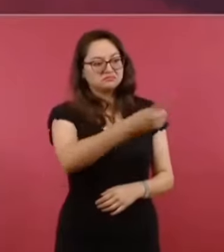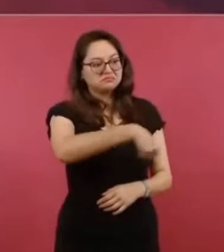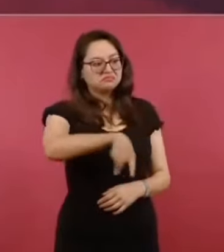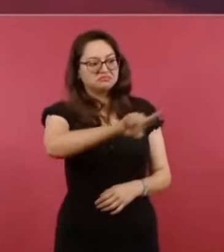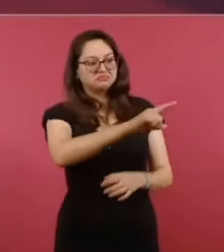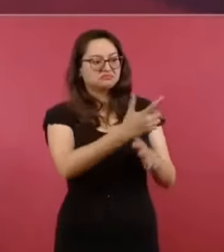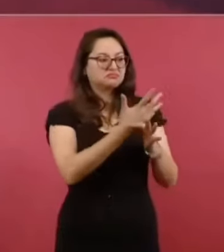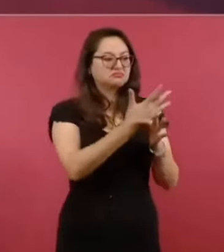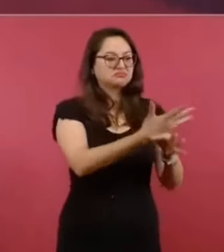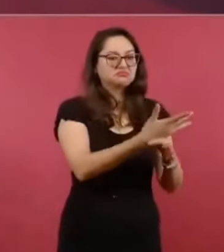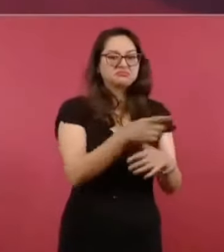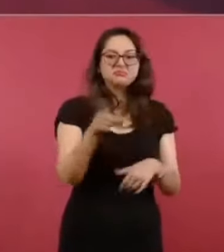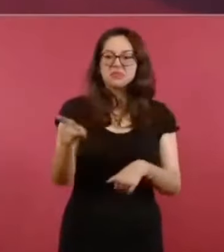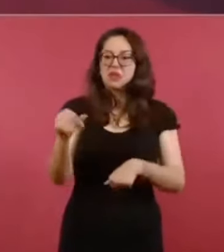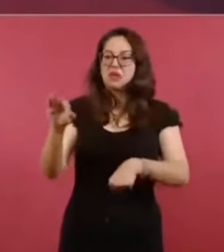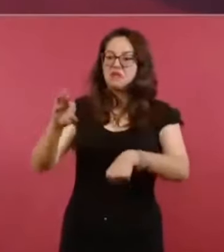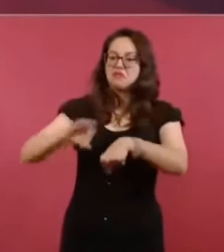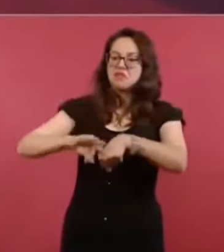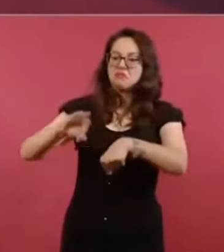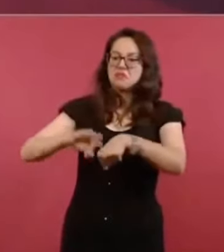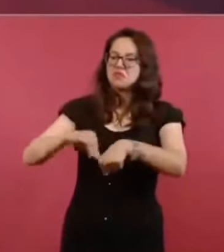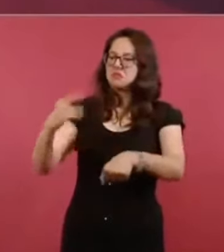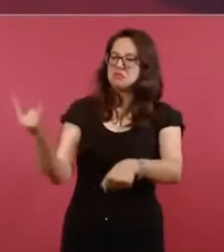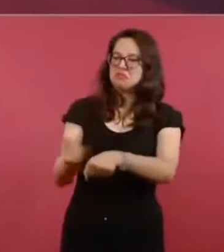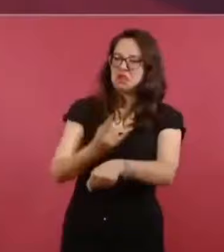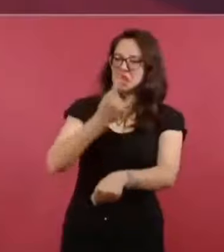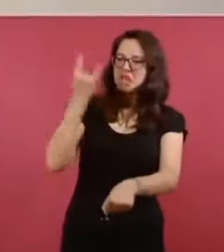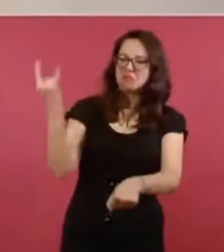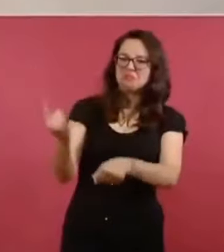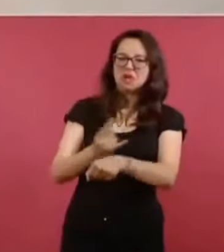porque el Universal y todos,